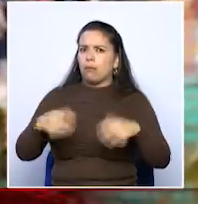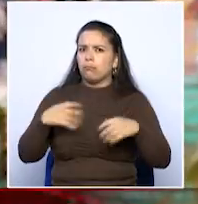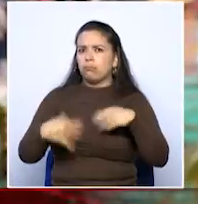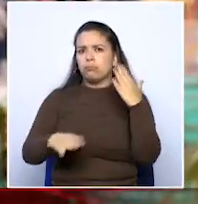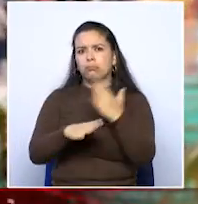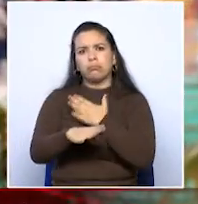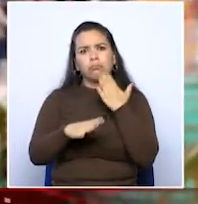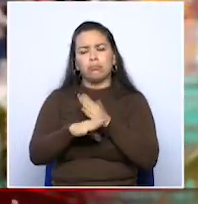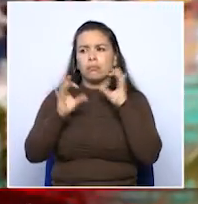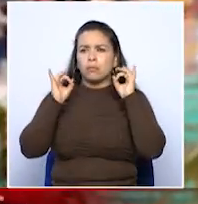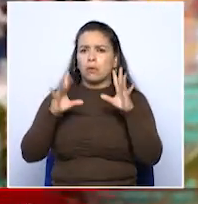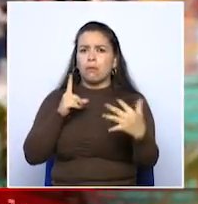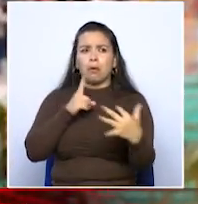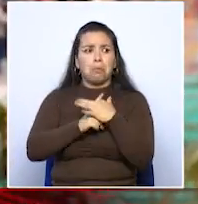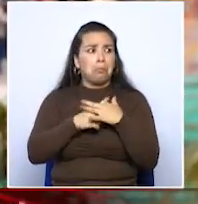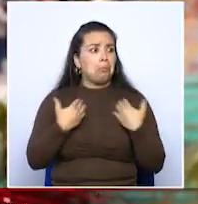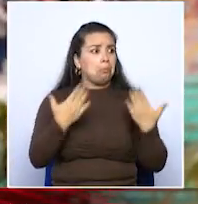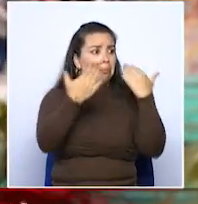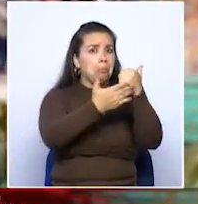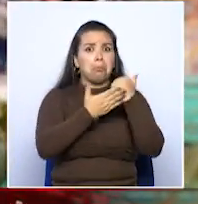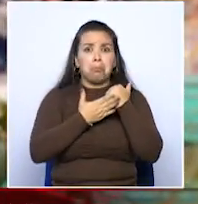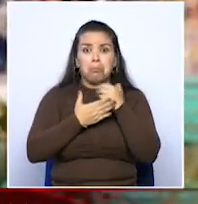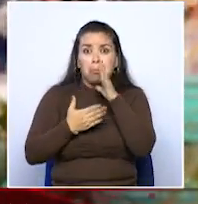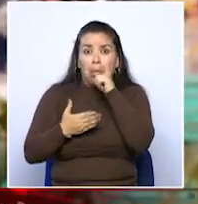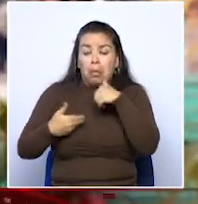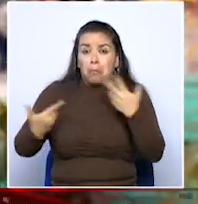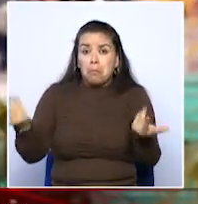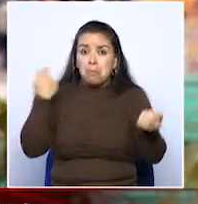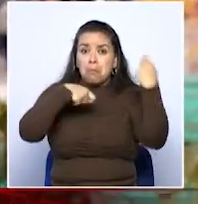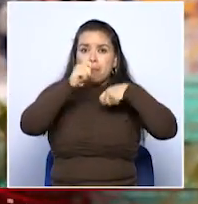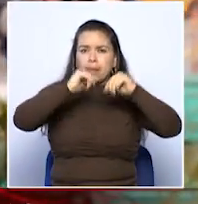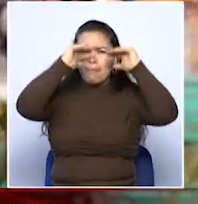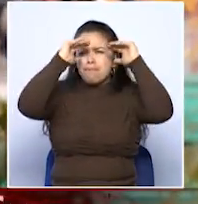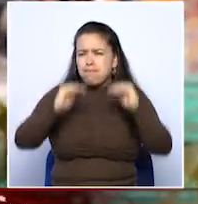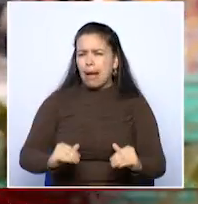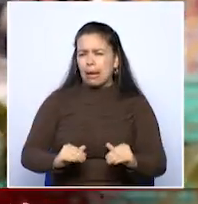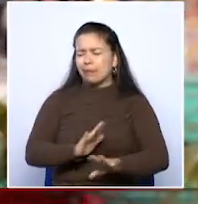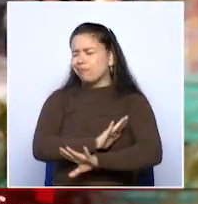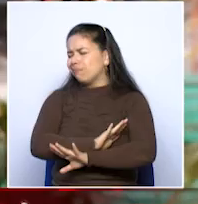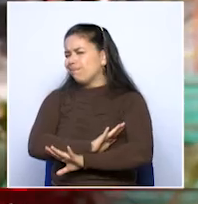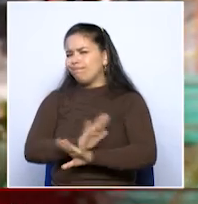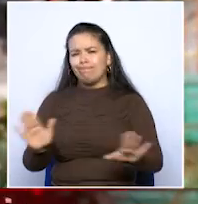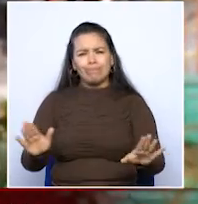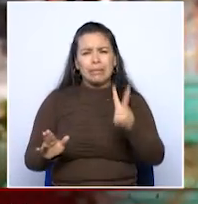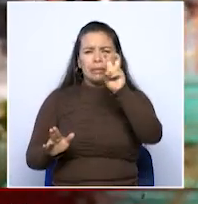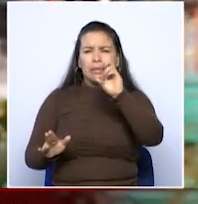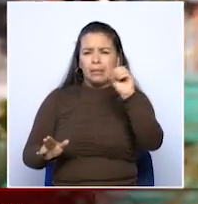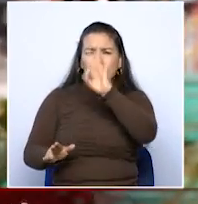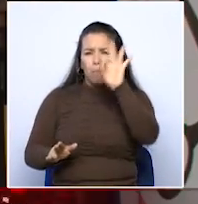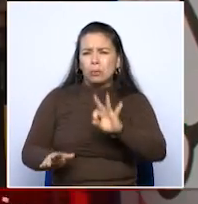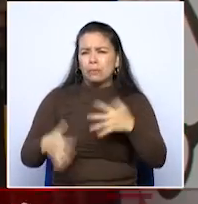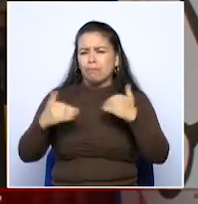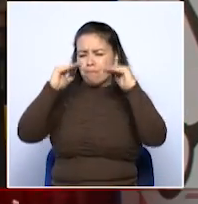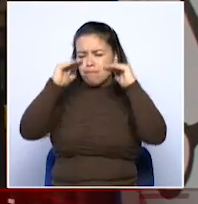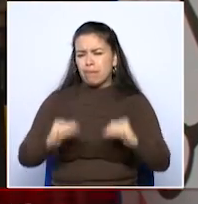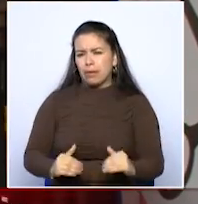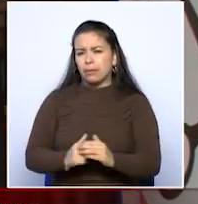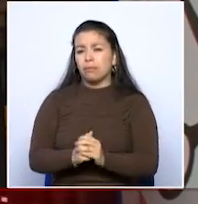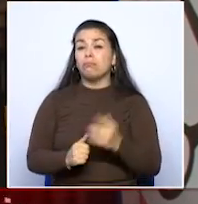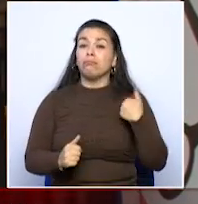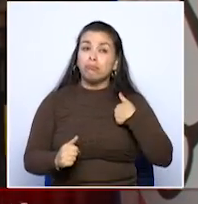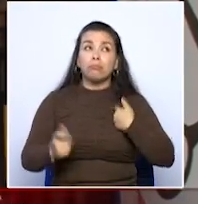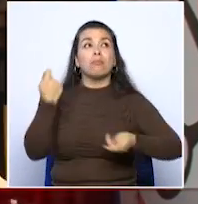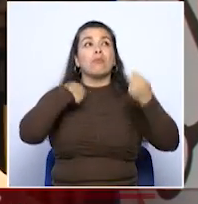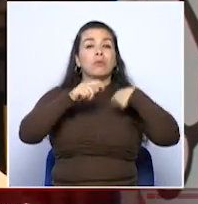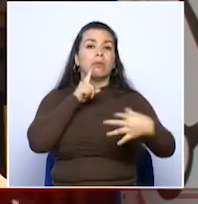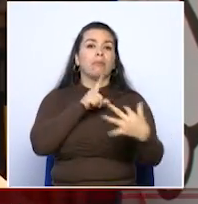realidad no nos beneficia a nada. Las ventas están disminuidas a un 70%. Como comerciantes estamos